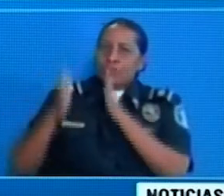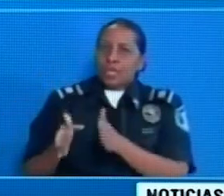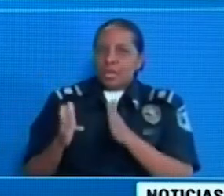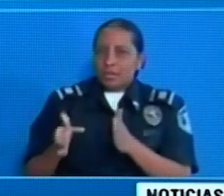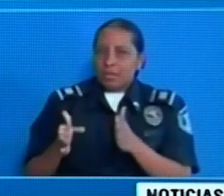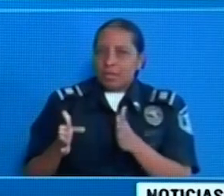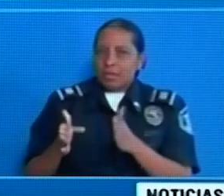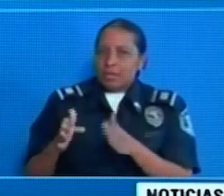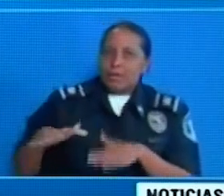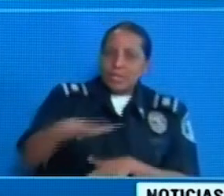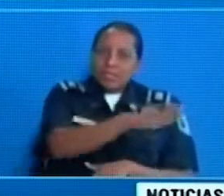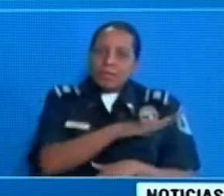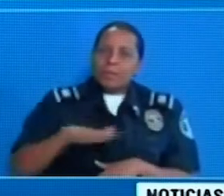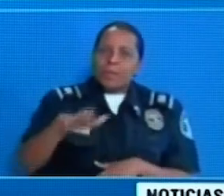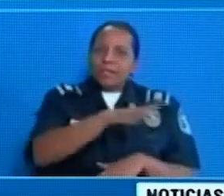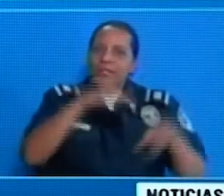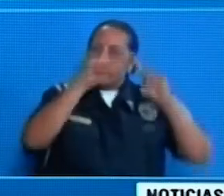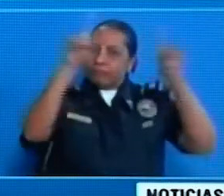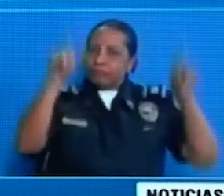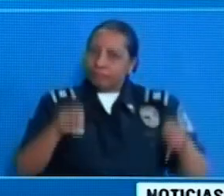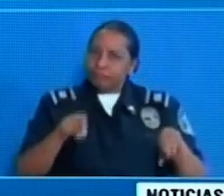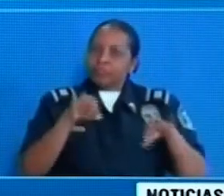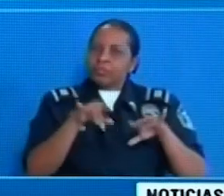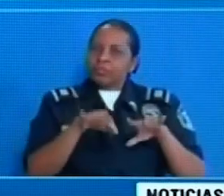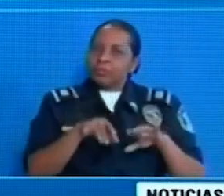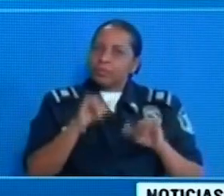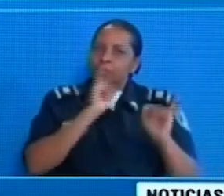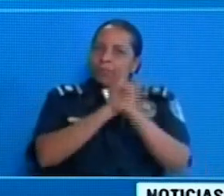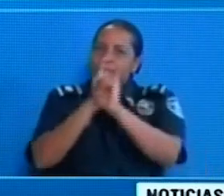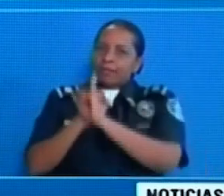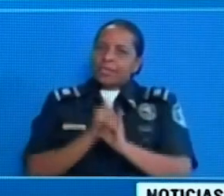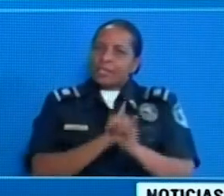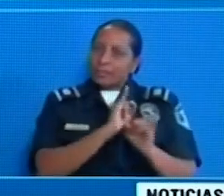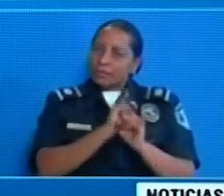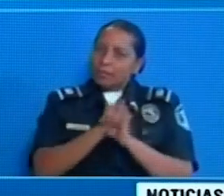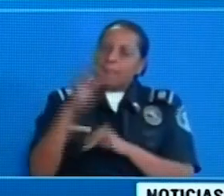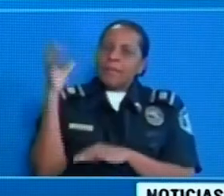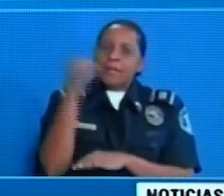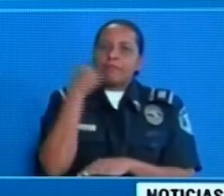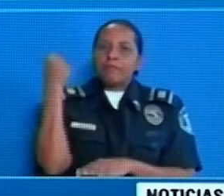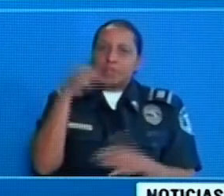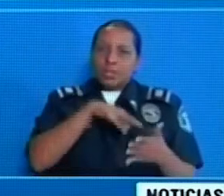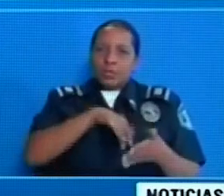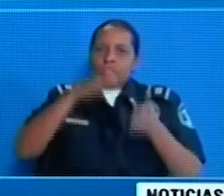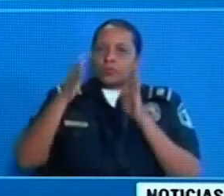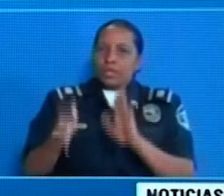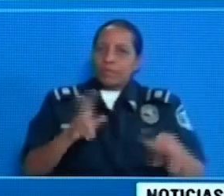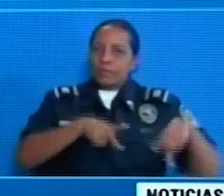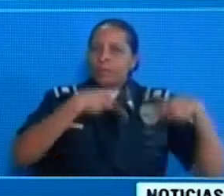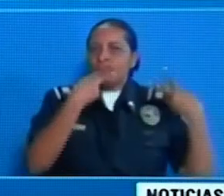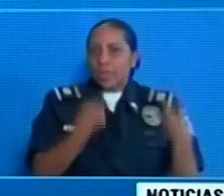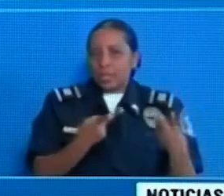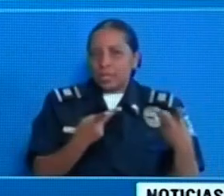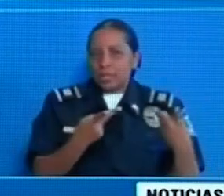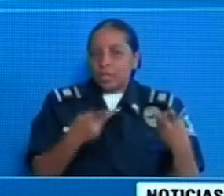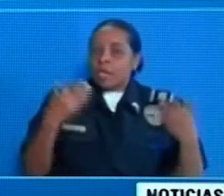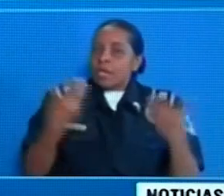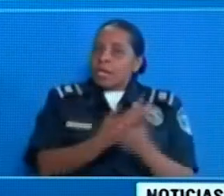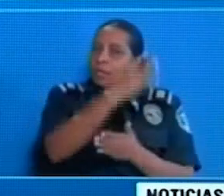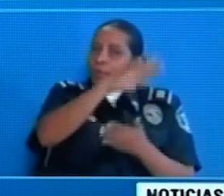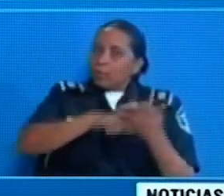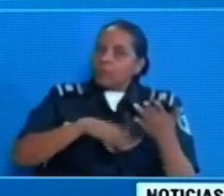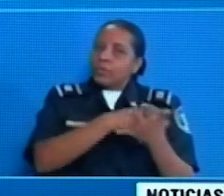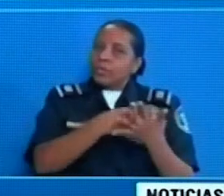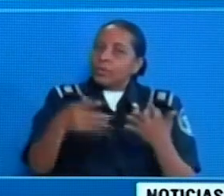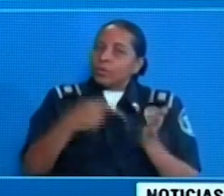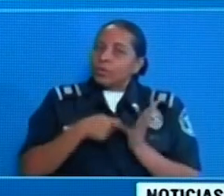sus espacios interactivos programas extracurriculares de reforzamiento académico voluntario. El nuevo calendario escolar